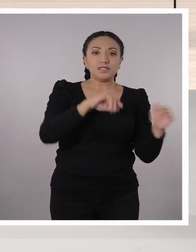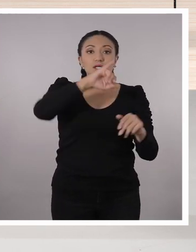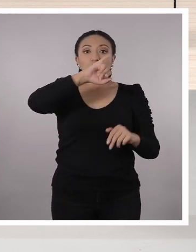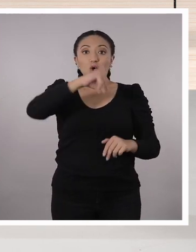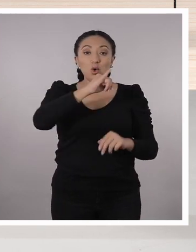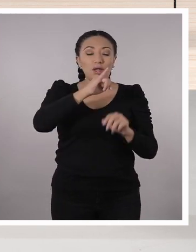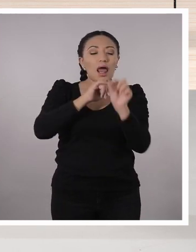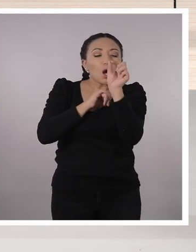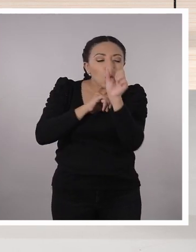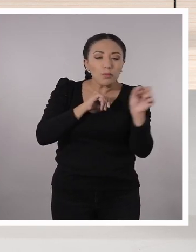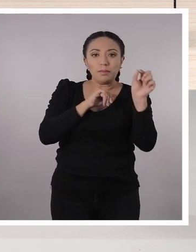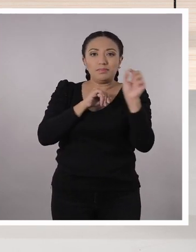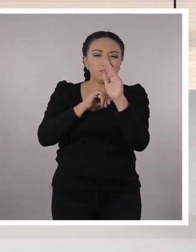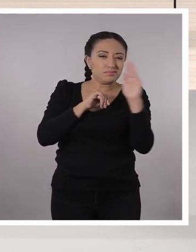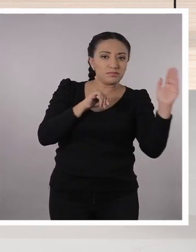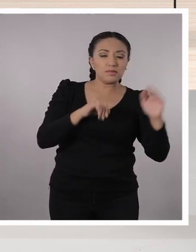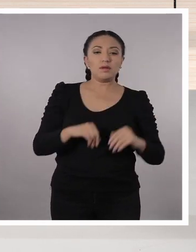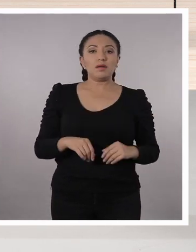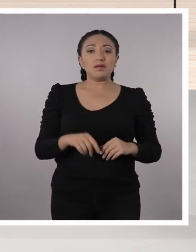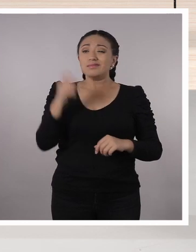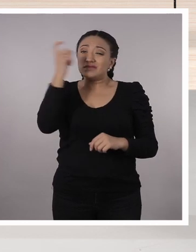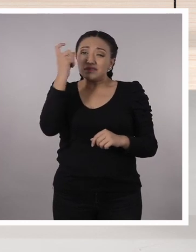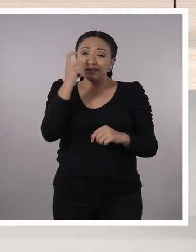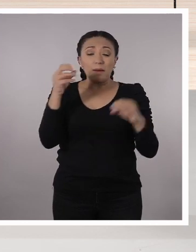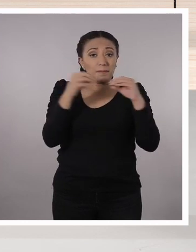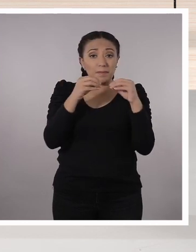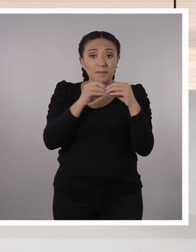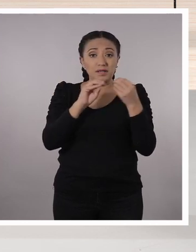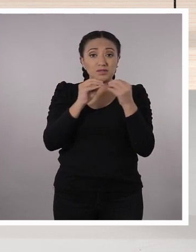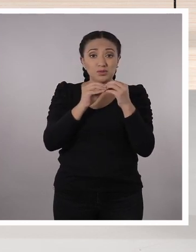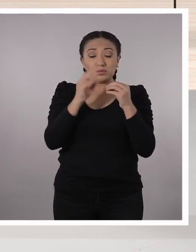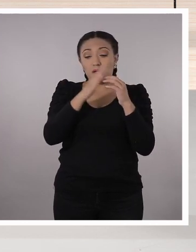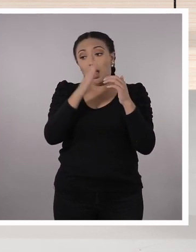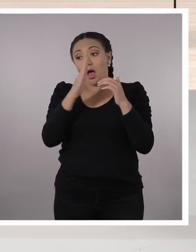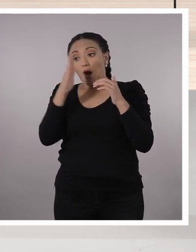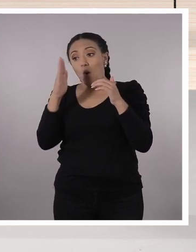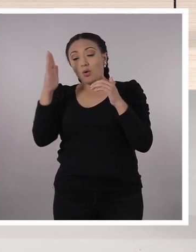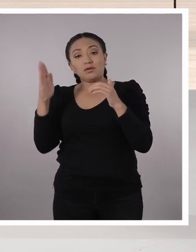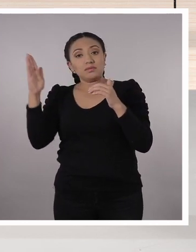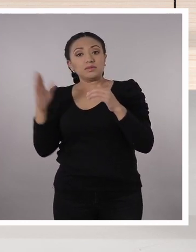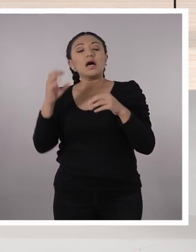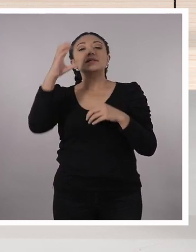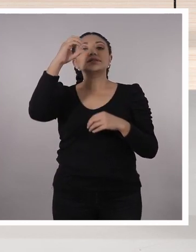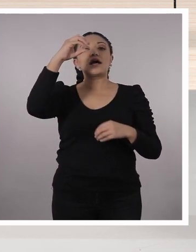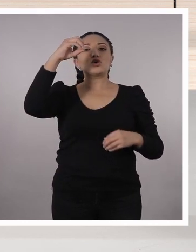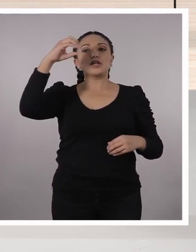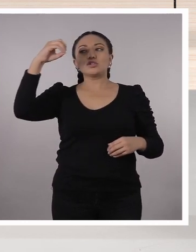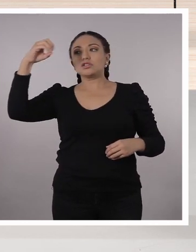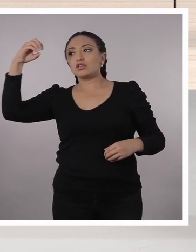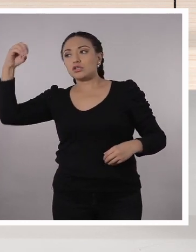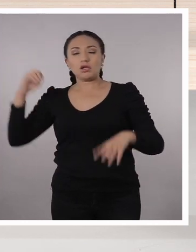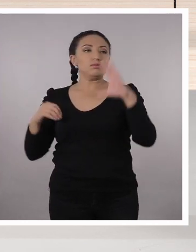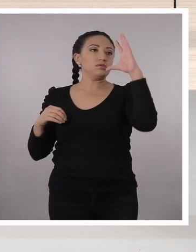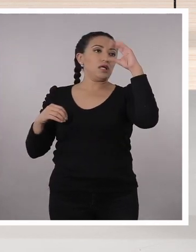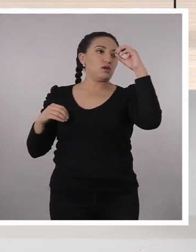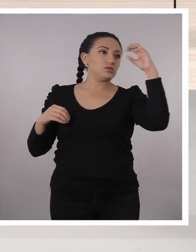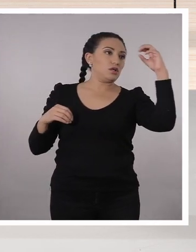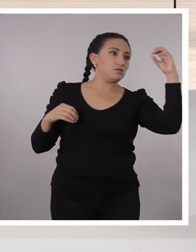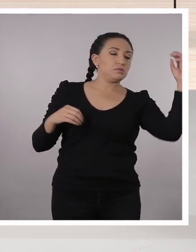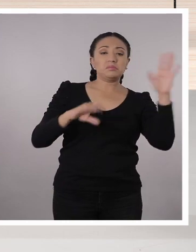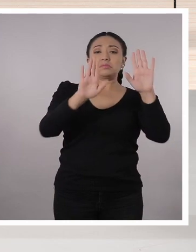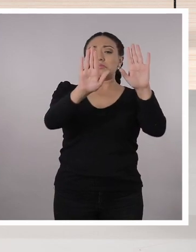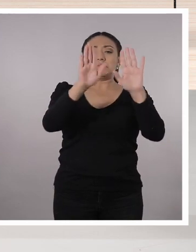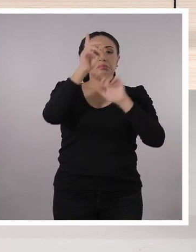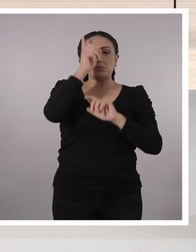Cuando estemos moviendo las cifras, ¿no es cierto? Si es que nos faltan cifras, podemos aumentar ceros, sea a la derecha o sea a la